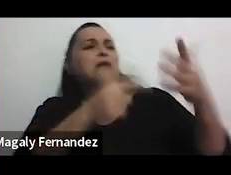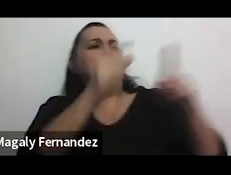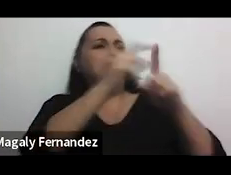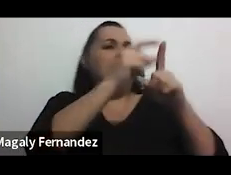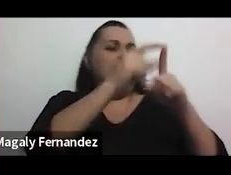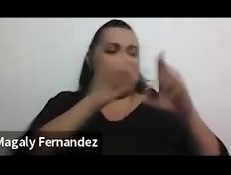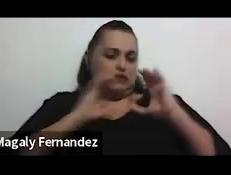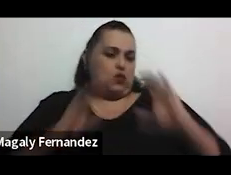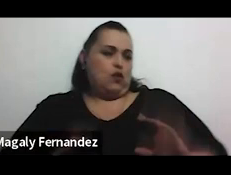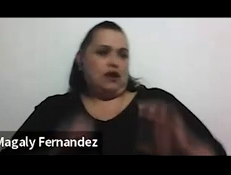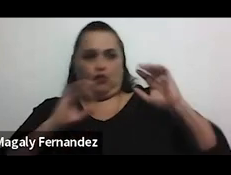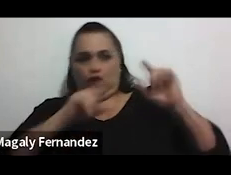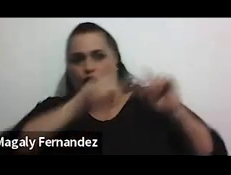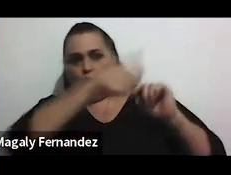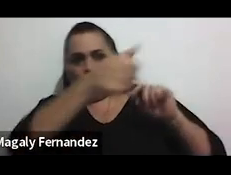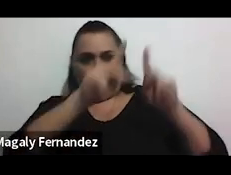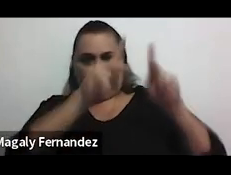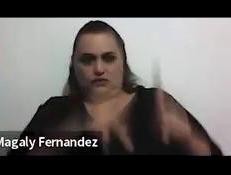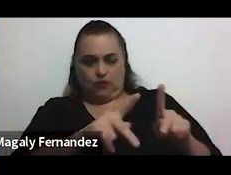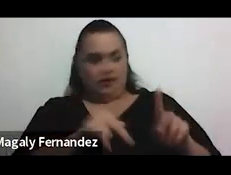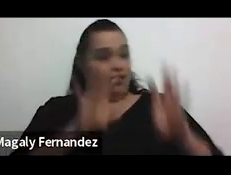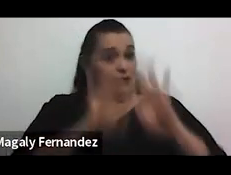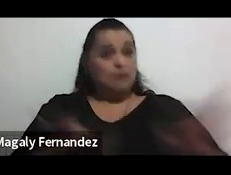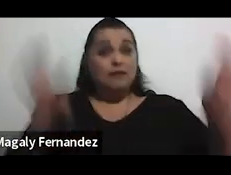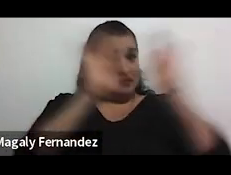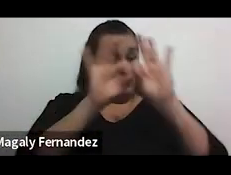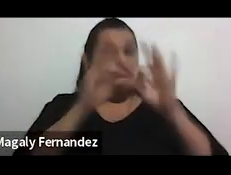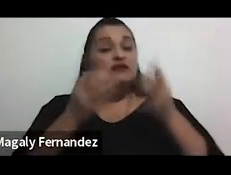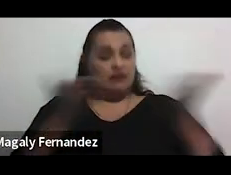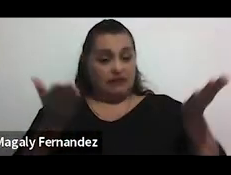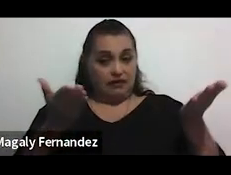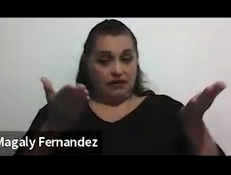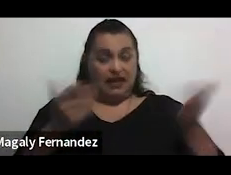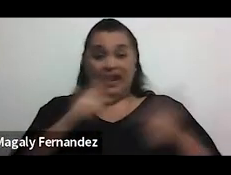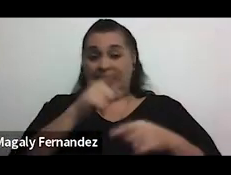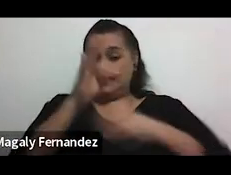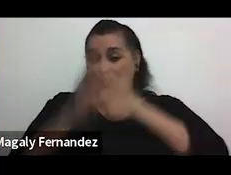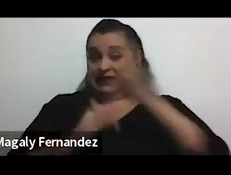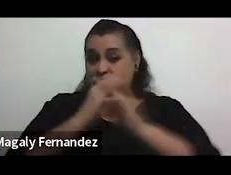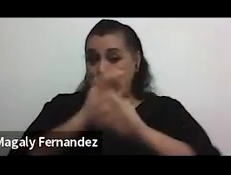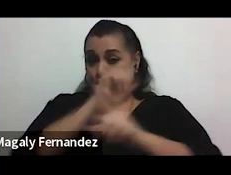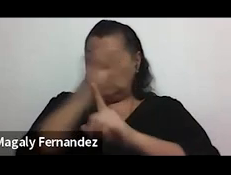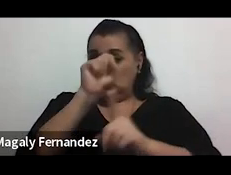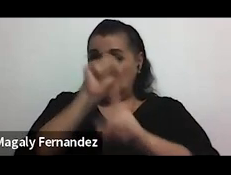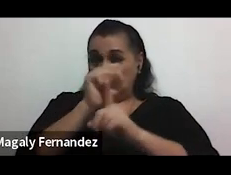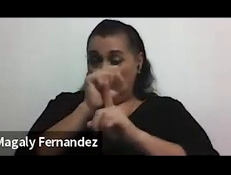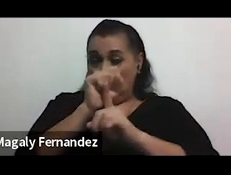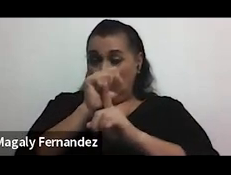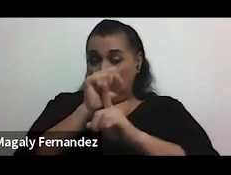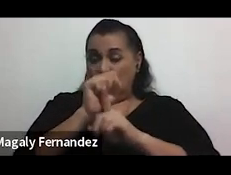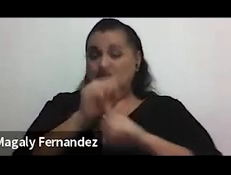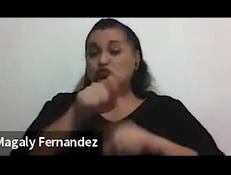cuanto al cuerpo de la otra persona. Y lo más importante acá es que este tipo de situaciones, por más que se hayan